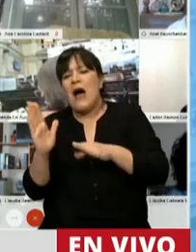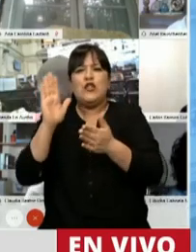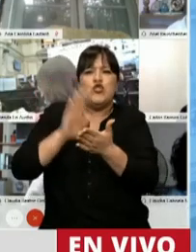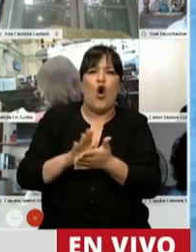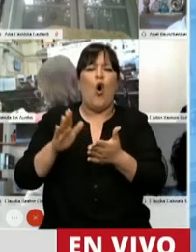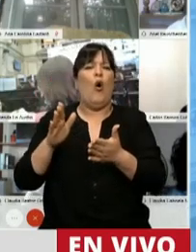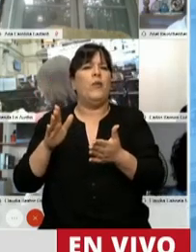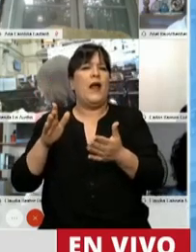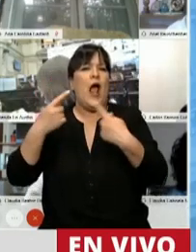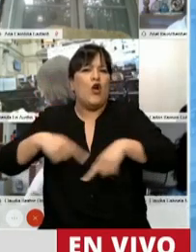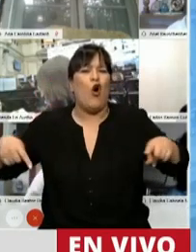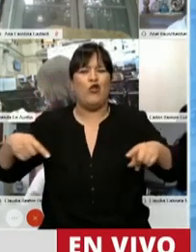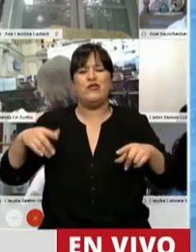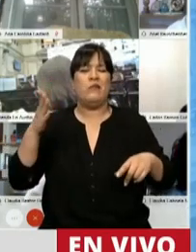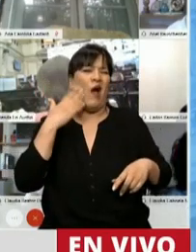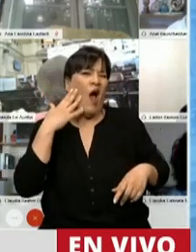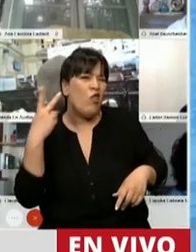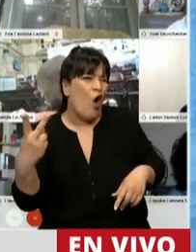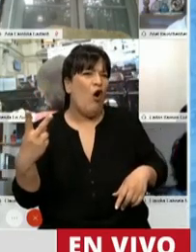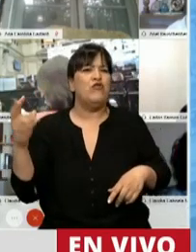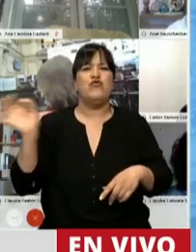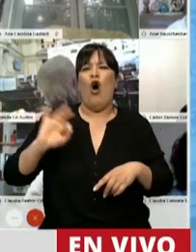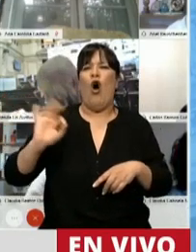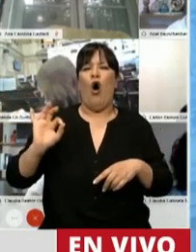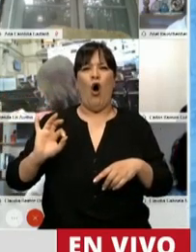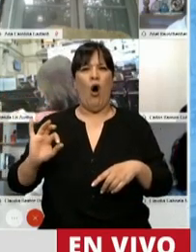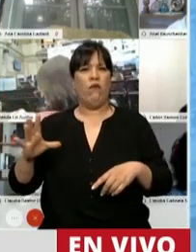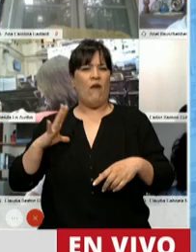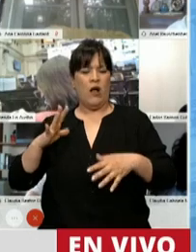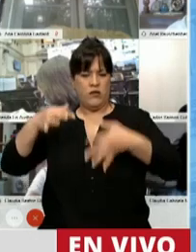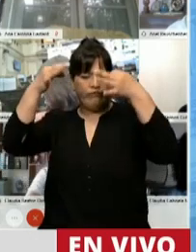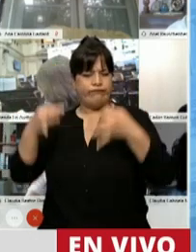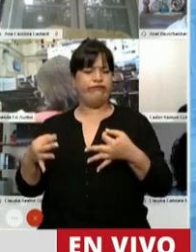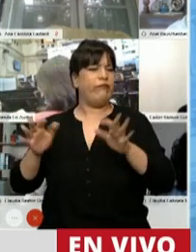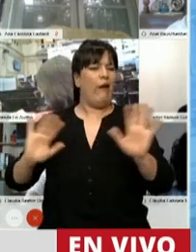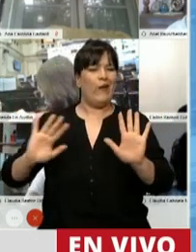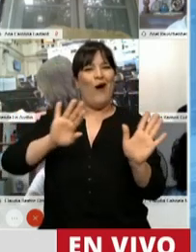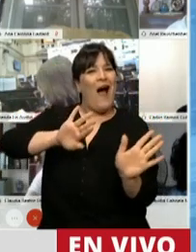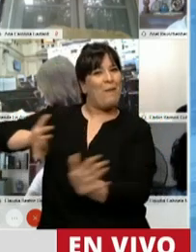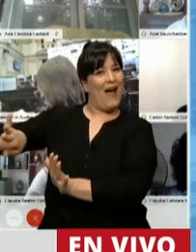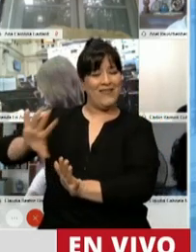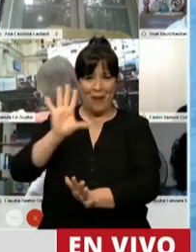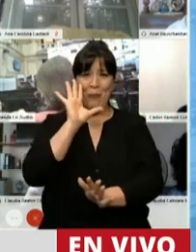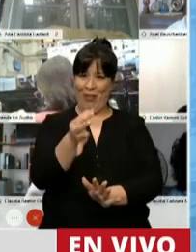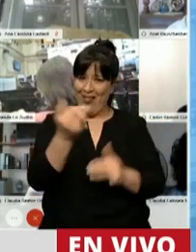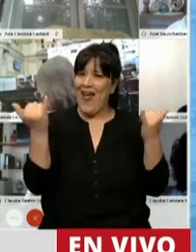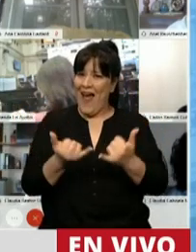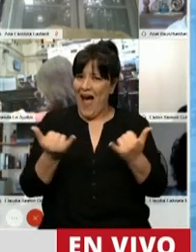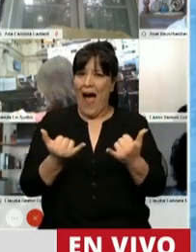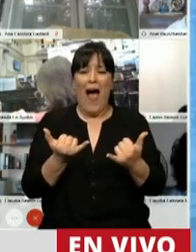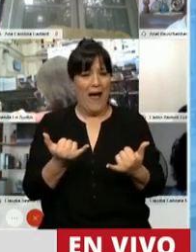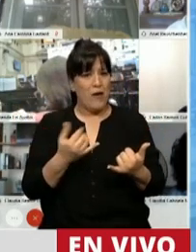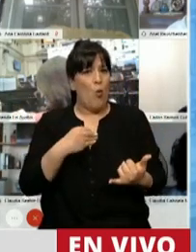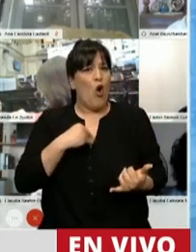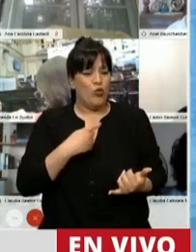este espacio y en el Congreso. En segundo lugar, me parece que verificamos que cuando queremos nos podemos poner de acuerdo y dejamos a un